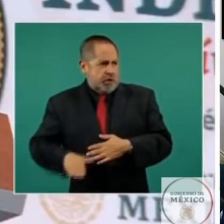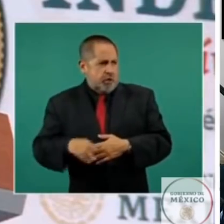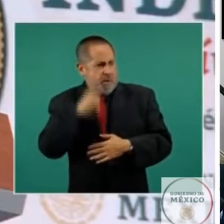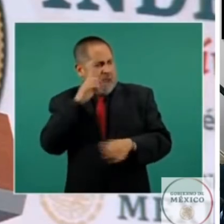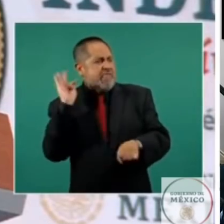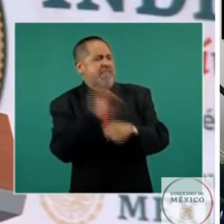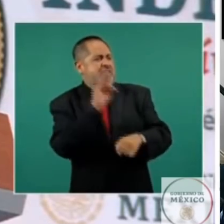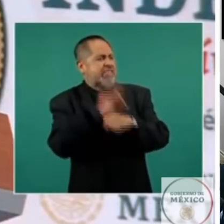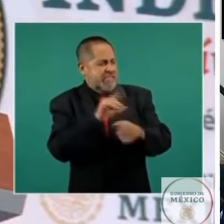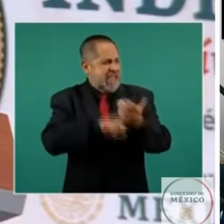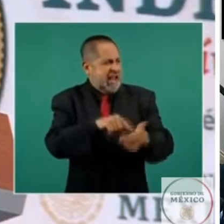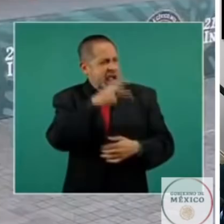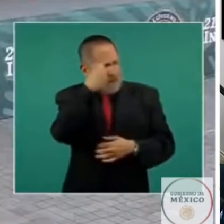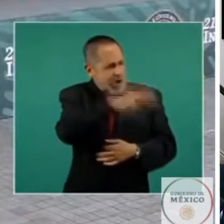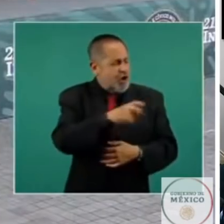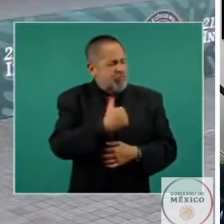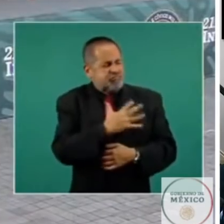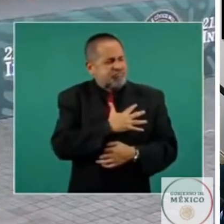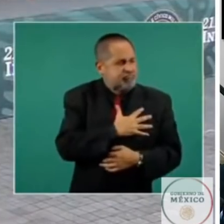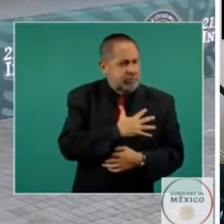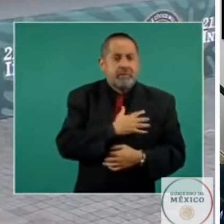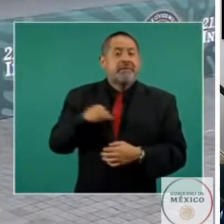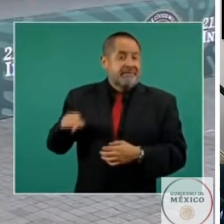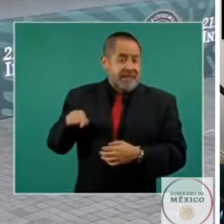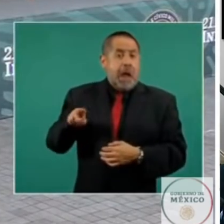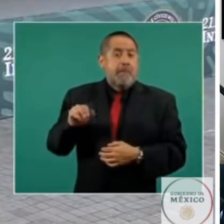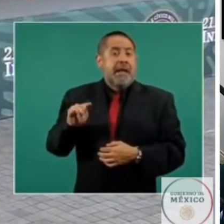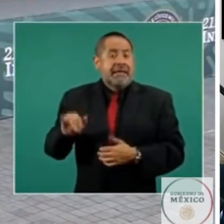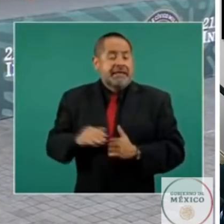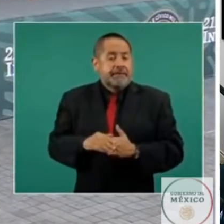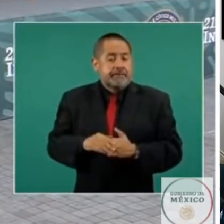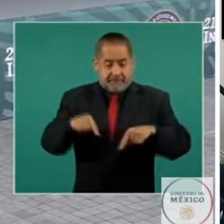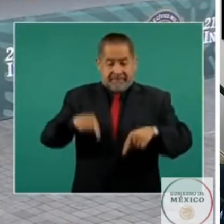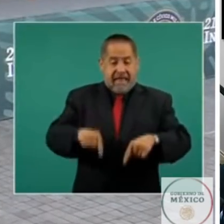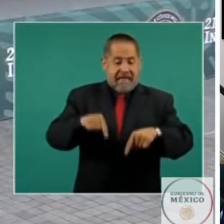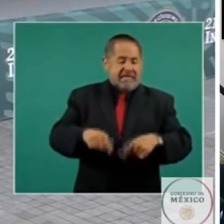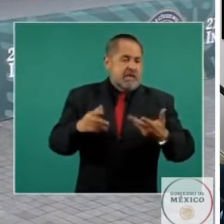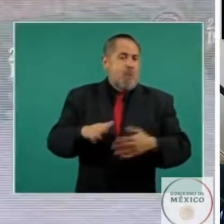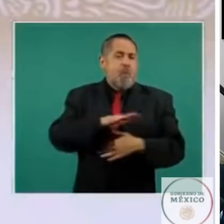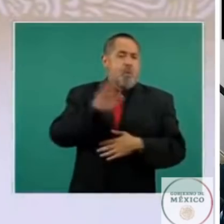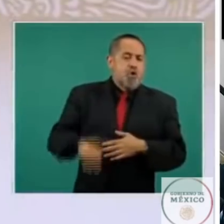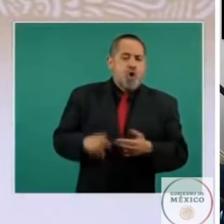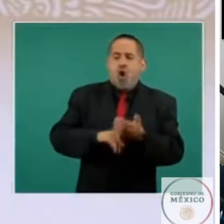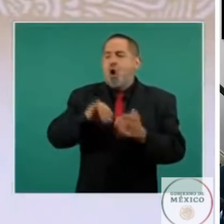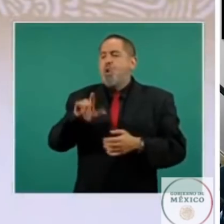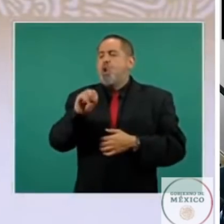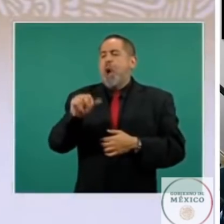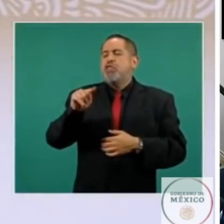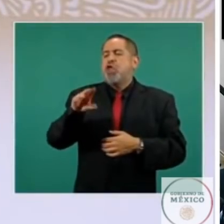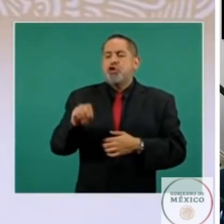defenderte y amarte. Aquí murió por la revolución el joven comunista Julio Antonio Meya